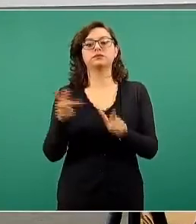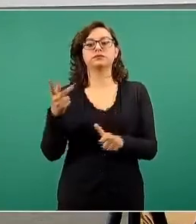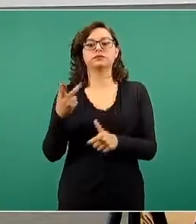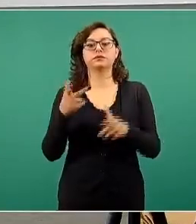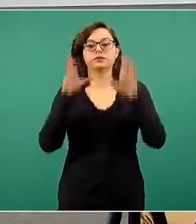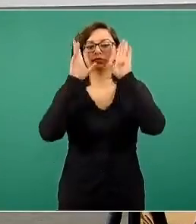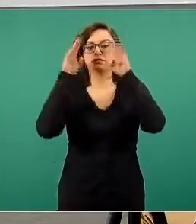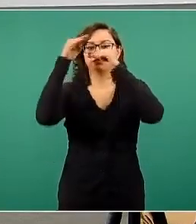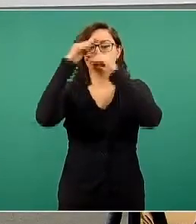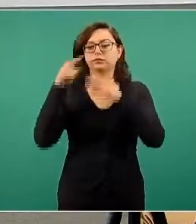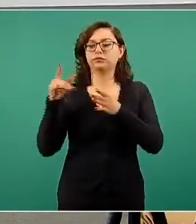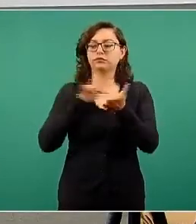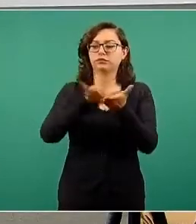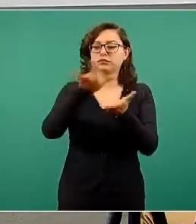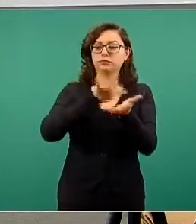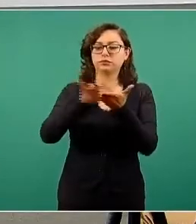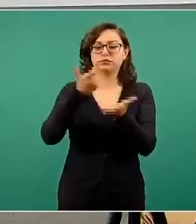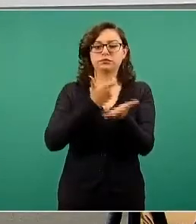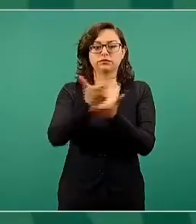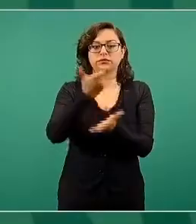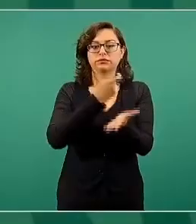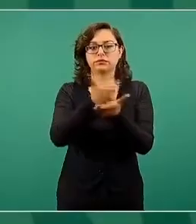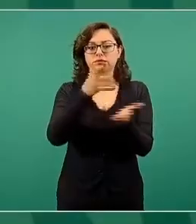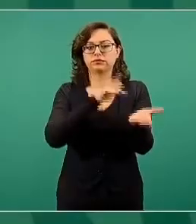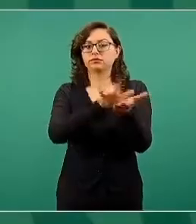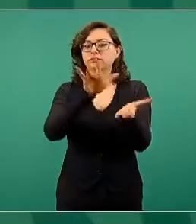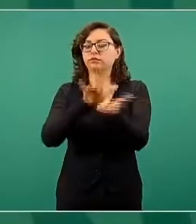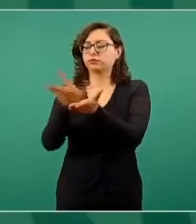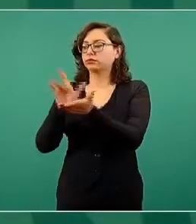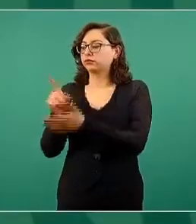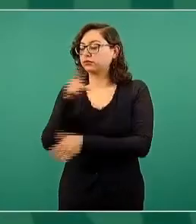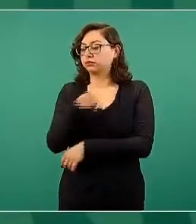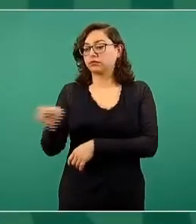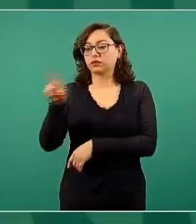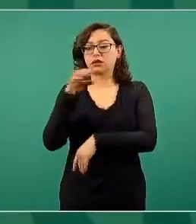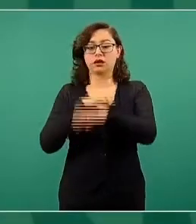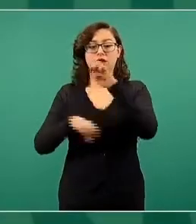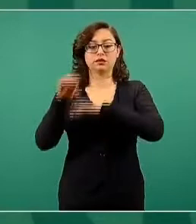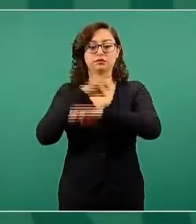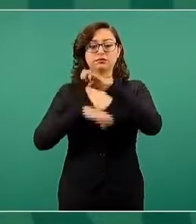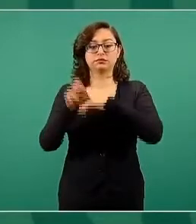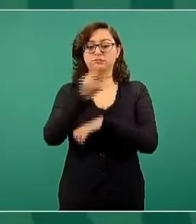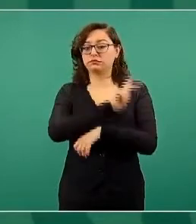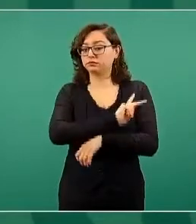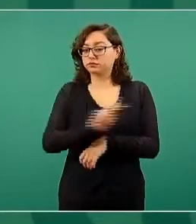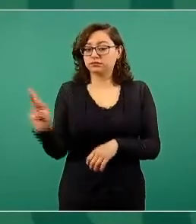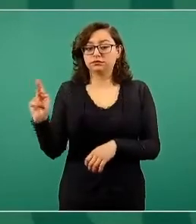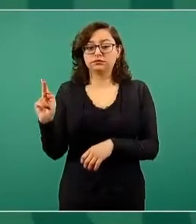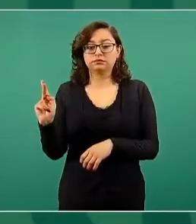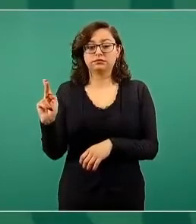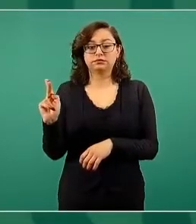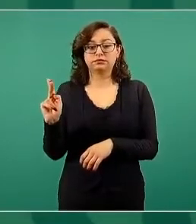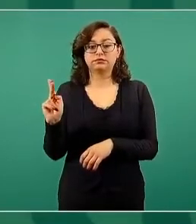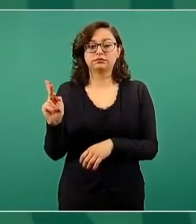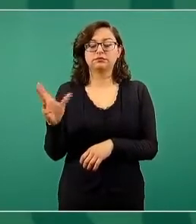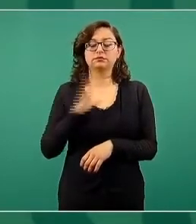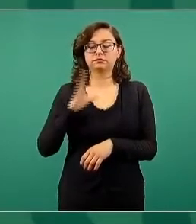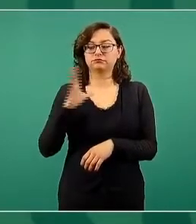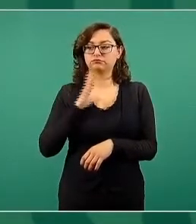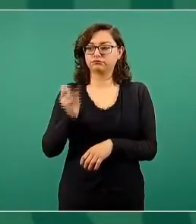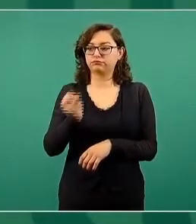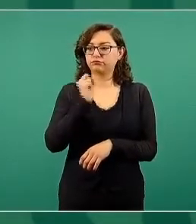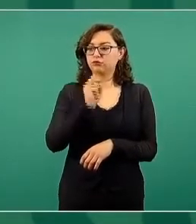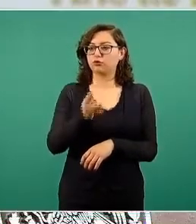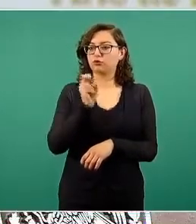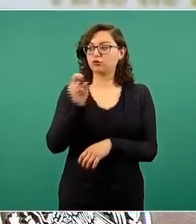del conservadurismo, todas reciben privilegios.